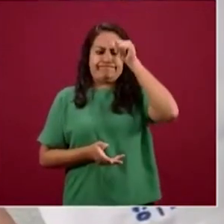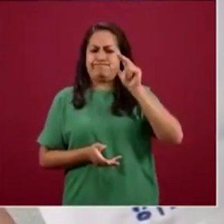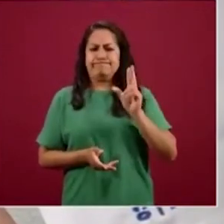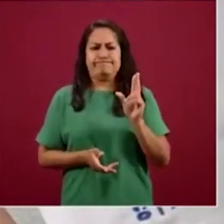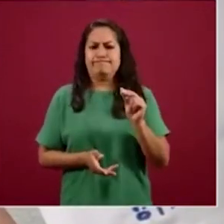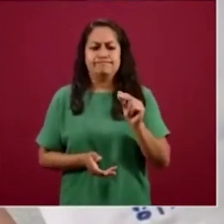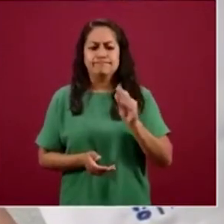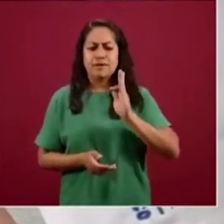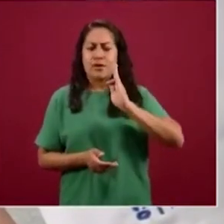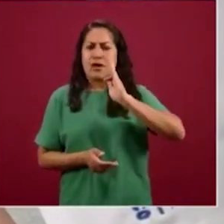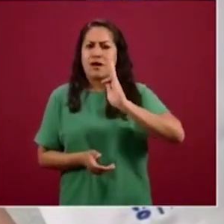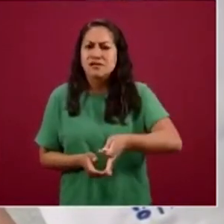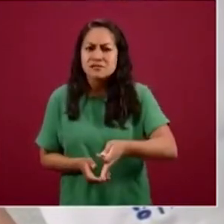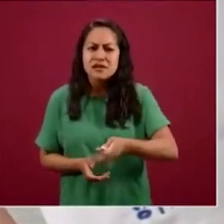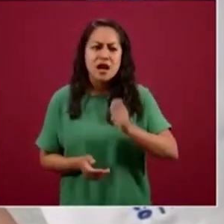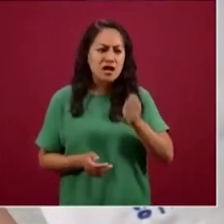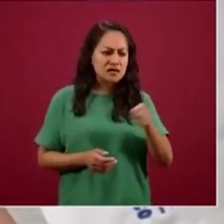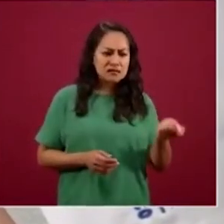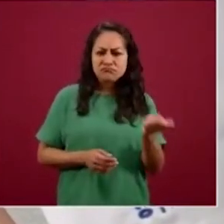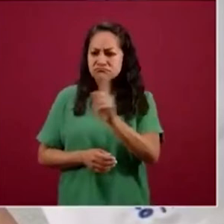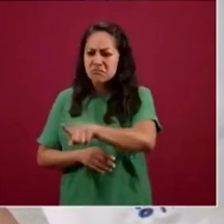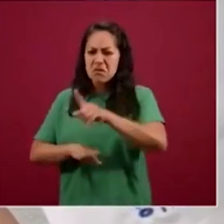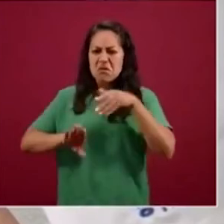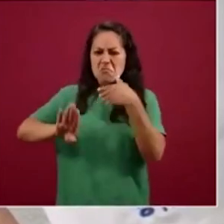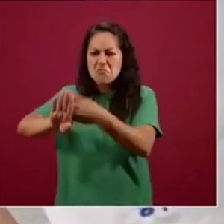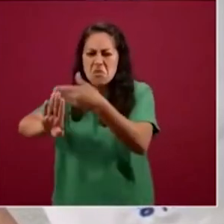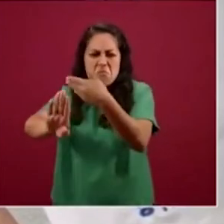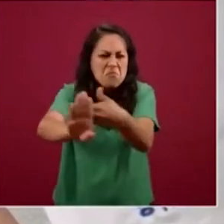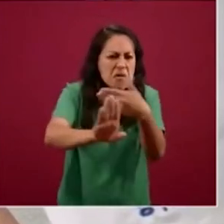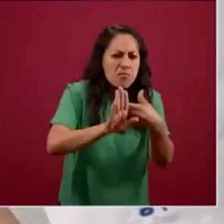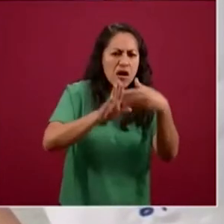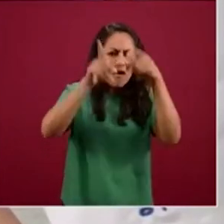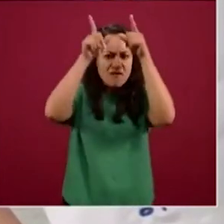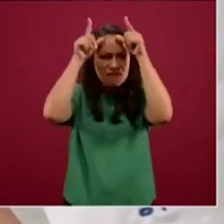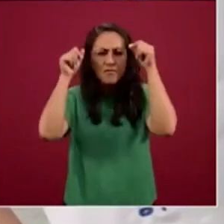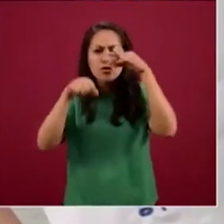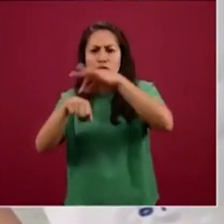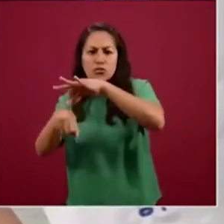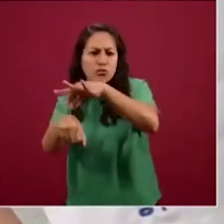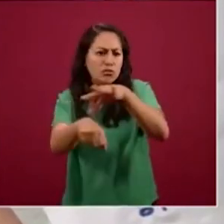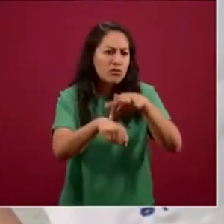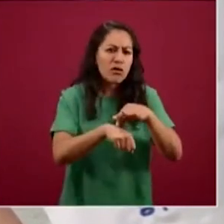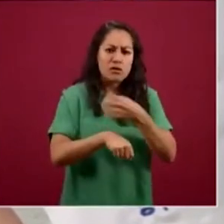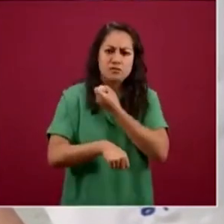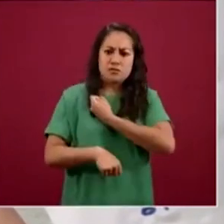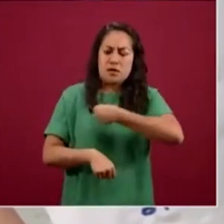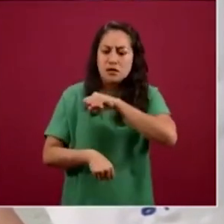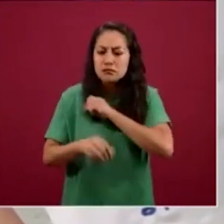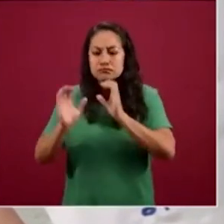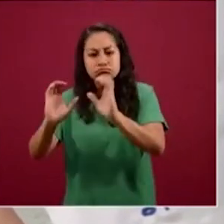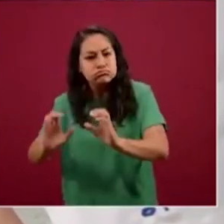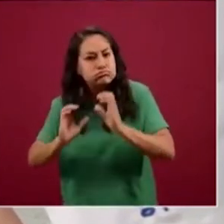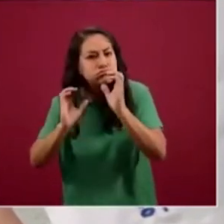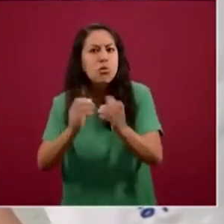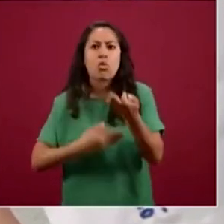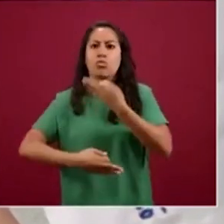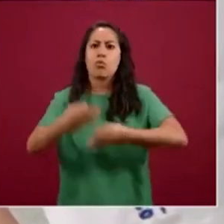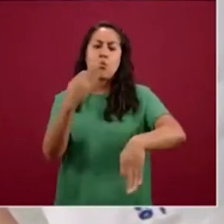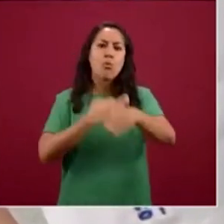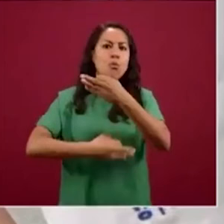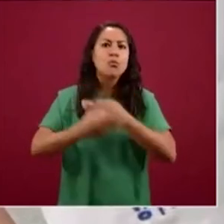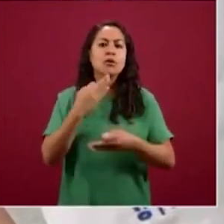en contra del personal médico que lucha por preservar la salud y la vida de todas y todos nosotros.